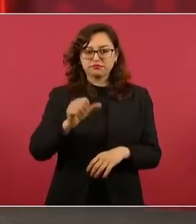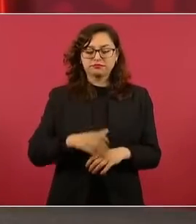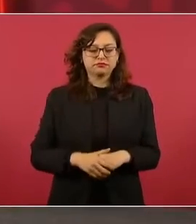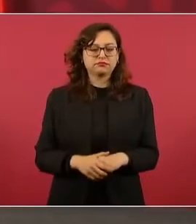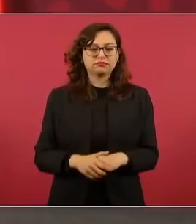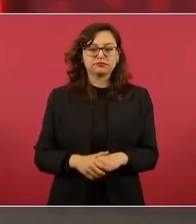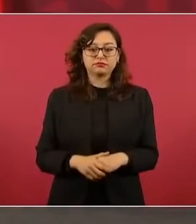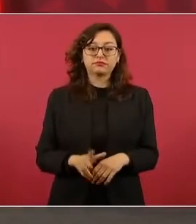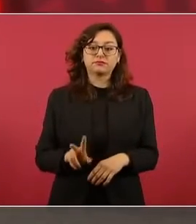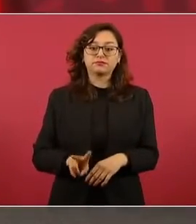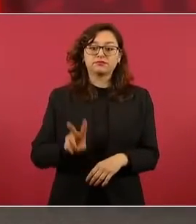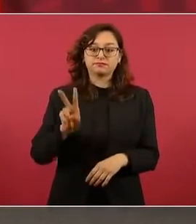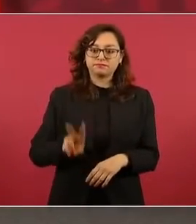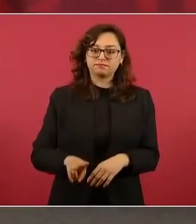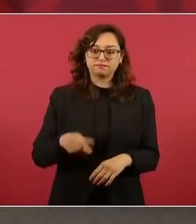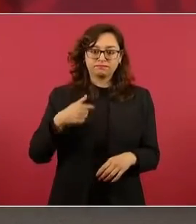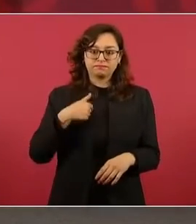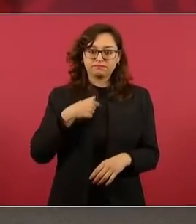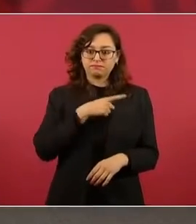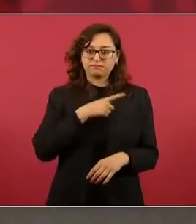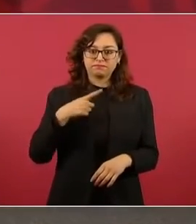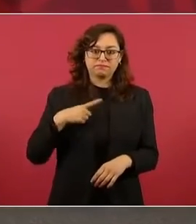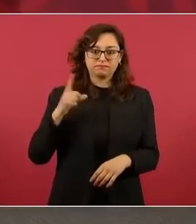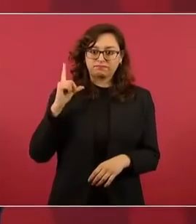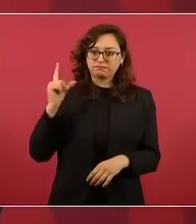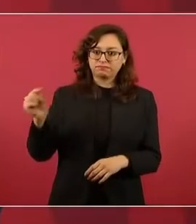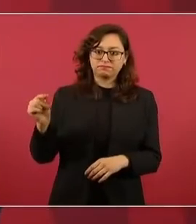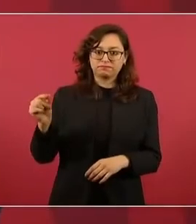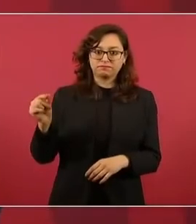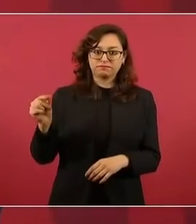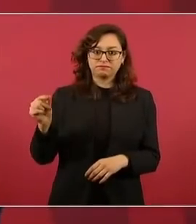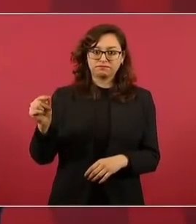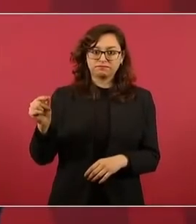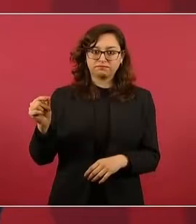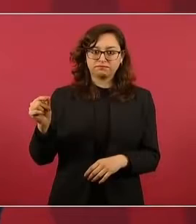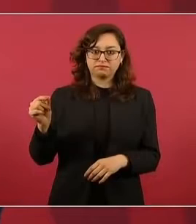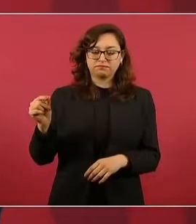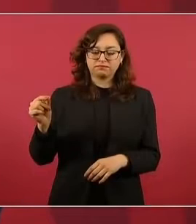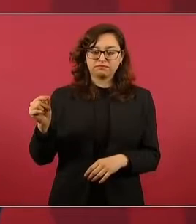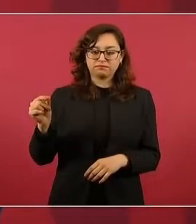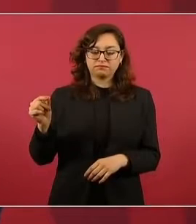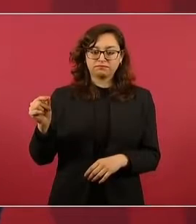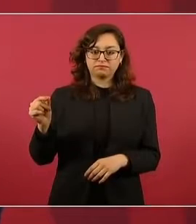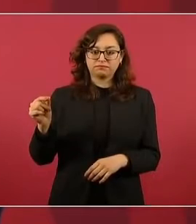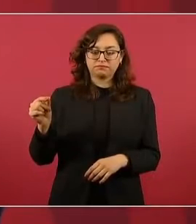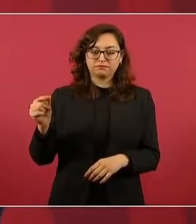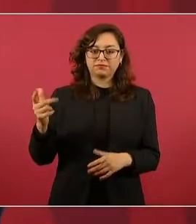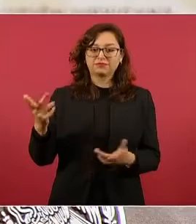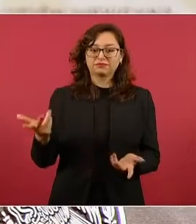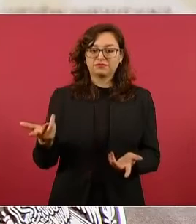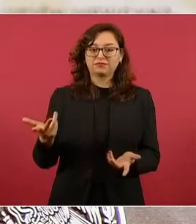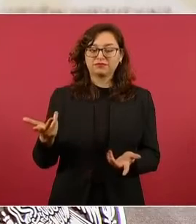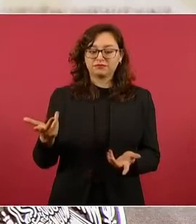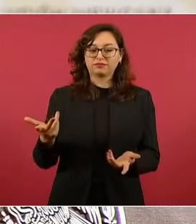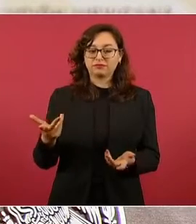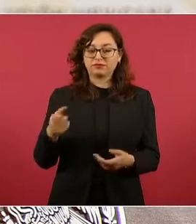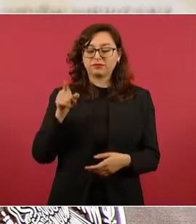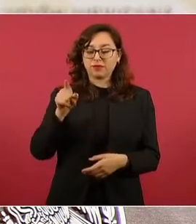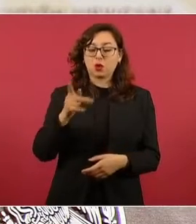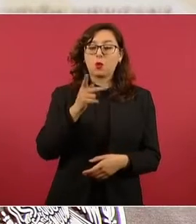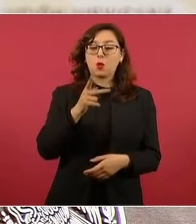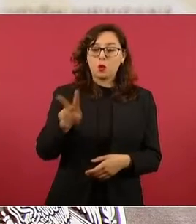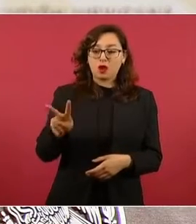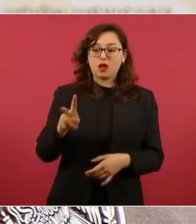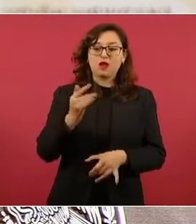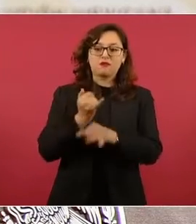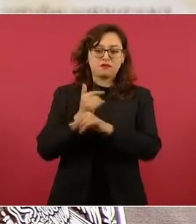que salir. Vamos a… Estoy informadísimo de Puerto Vallarta,